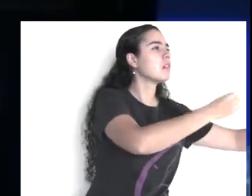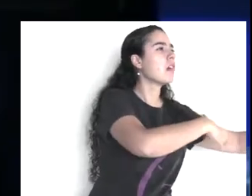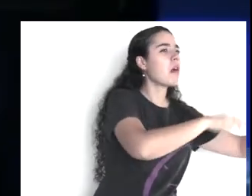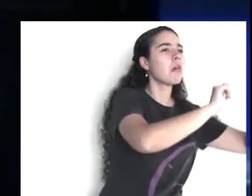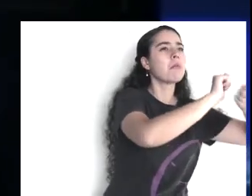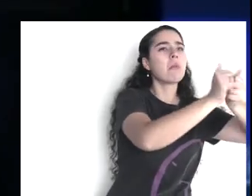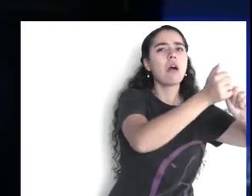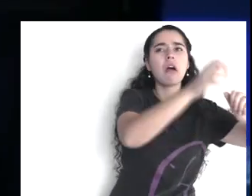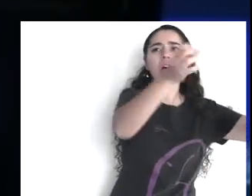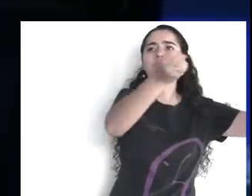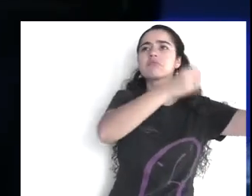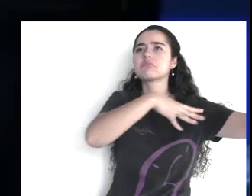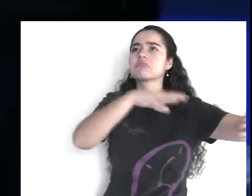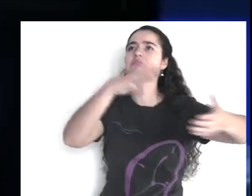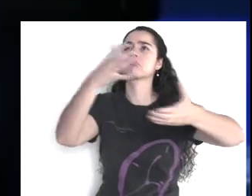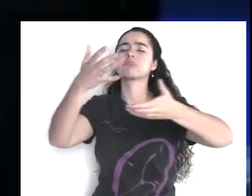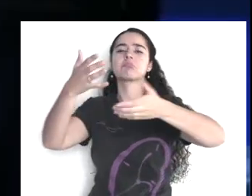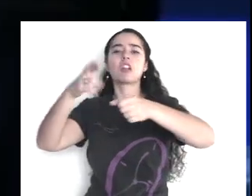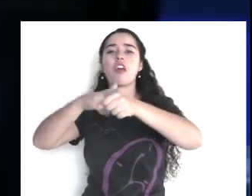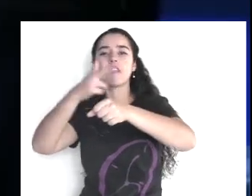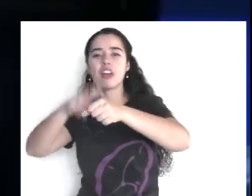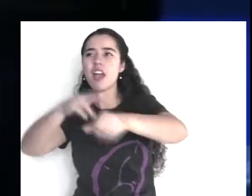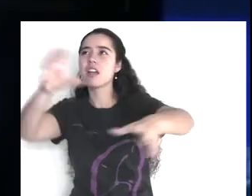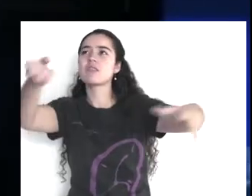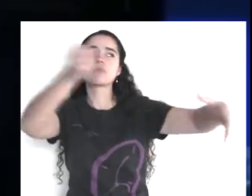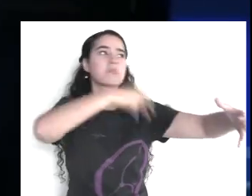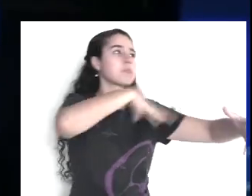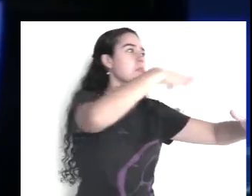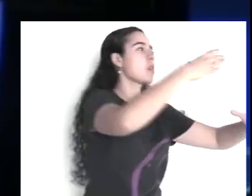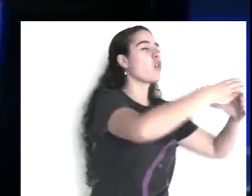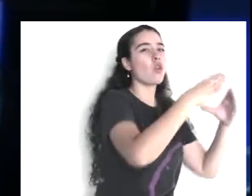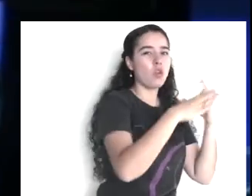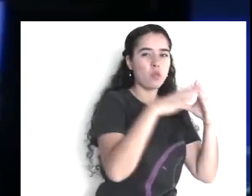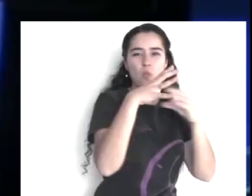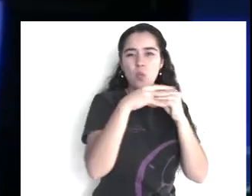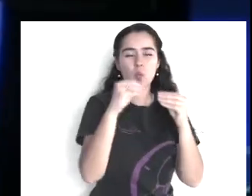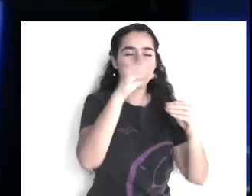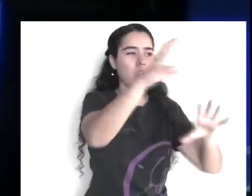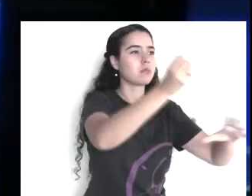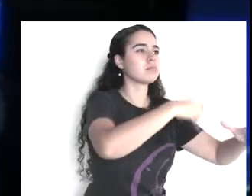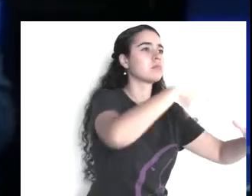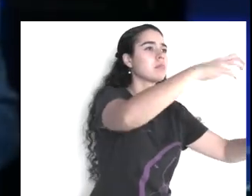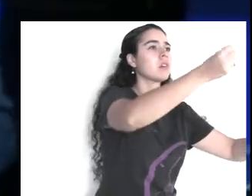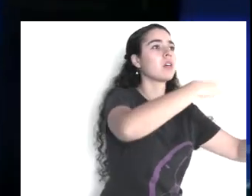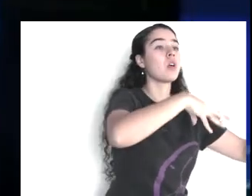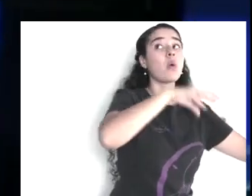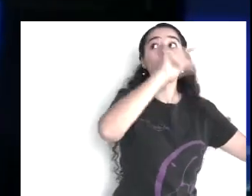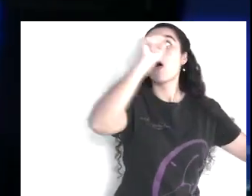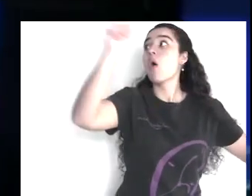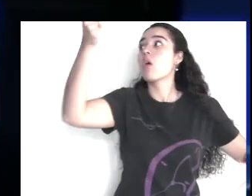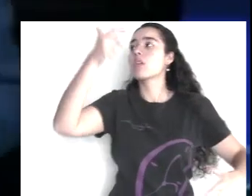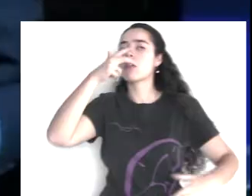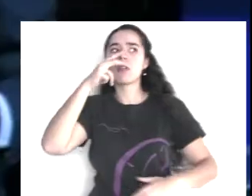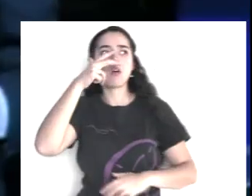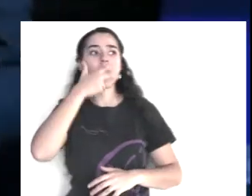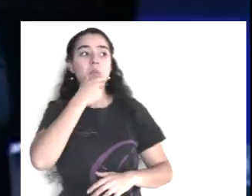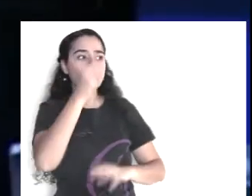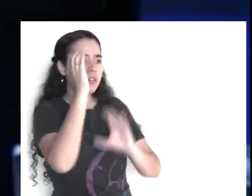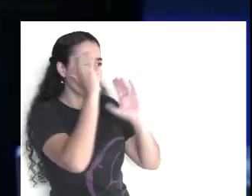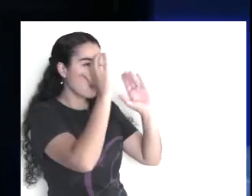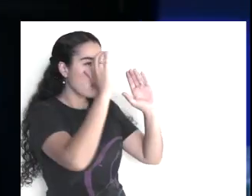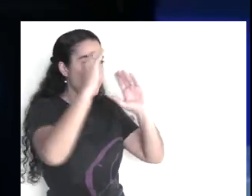dicen, no, ya, ahí está, porque decía licores, y otras cosas, el anuncio, y sale con dos bolsas, el hombre,